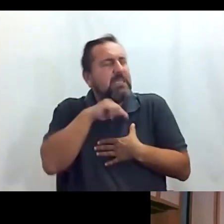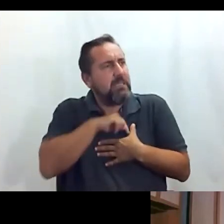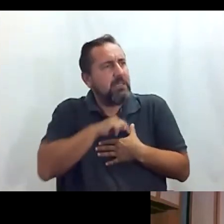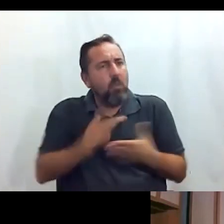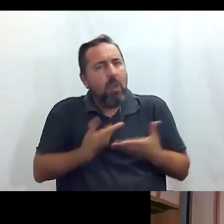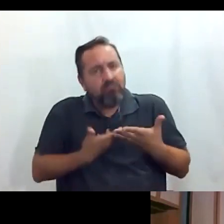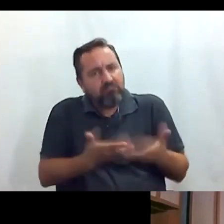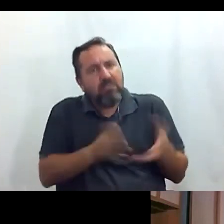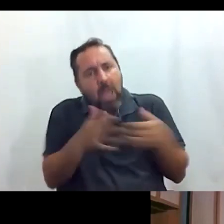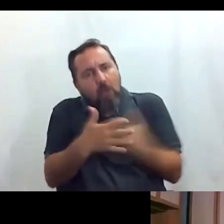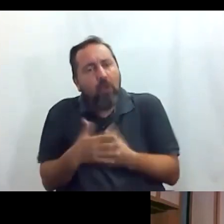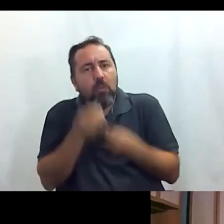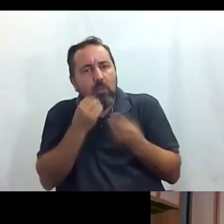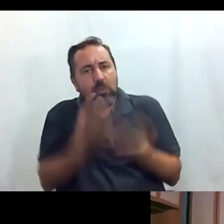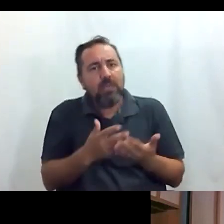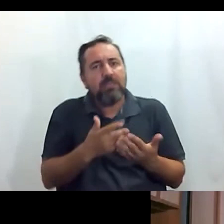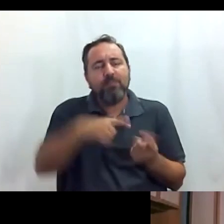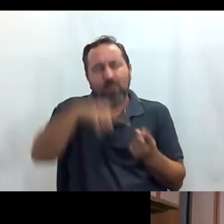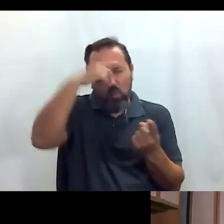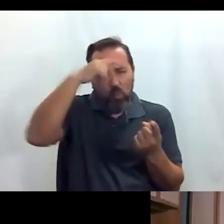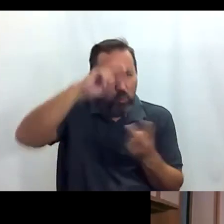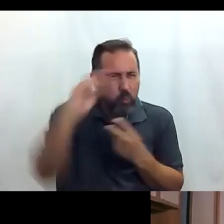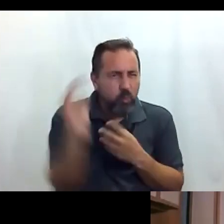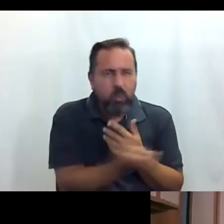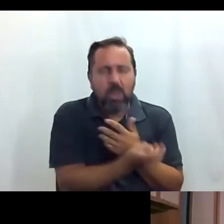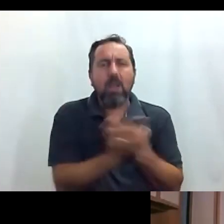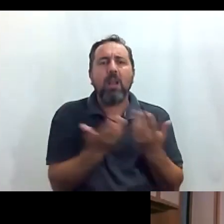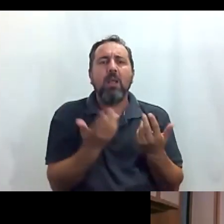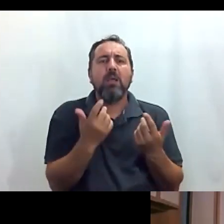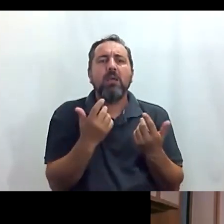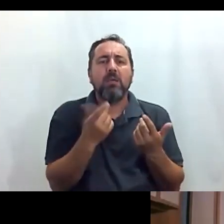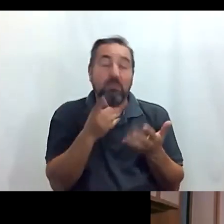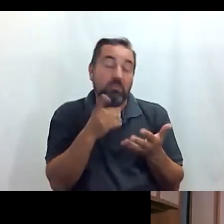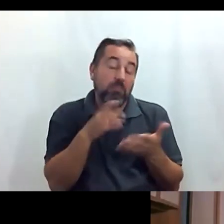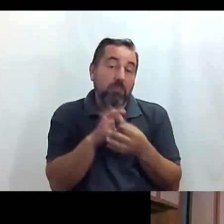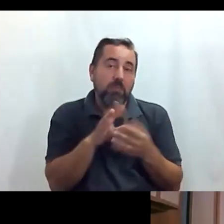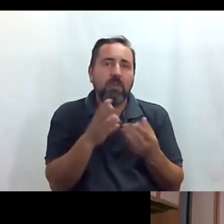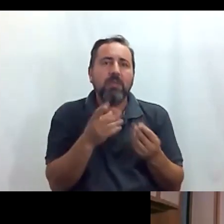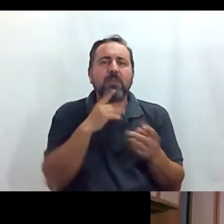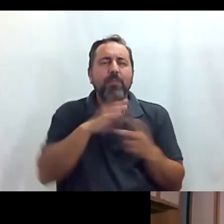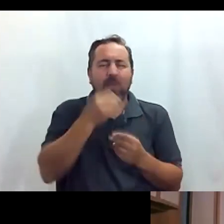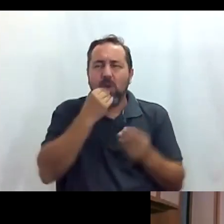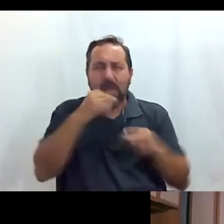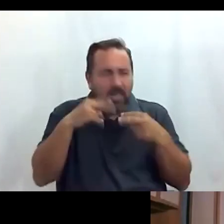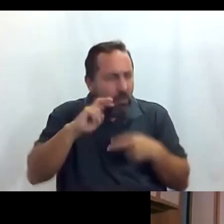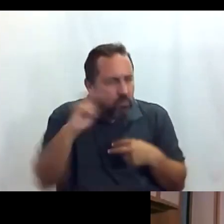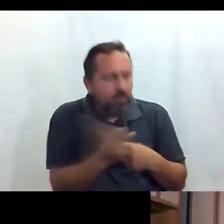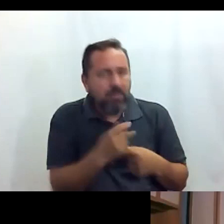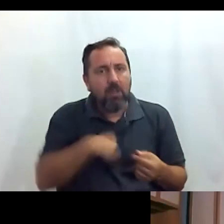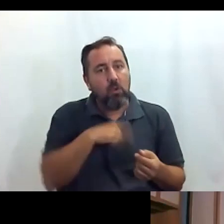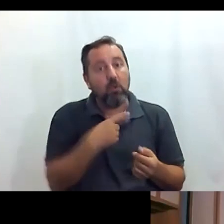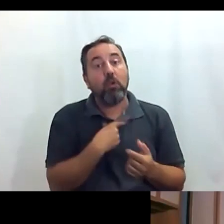acogido es multicultural con todo lo que eso conlleva multigastronómica a los que nos gusta